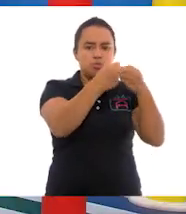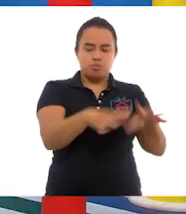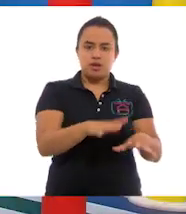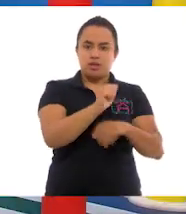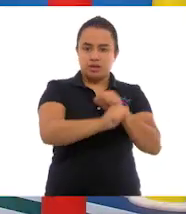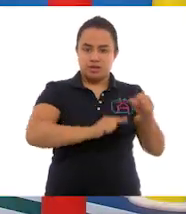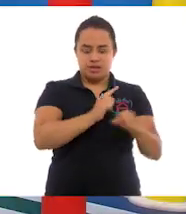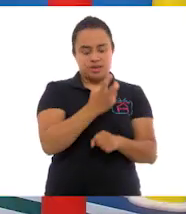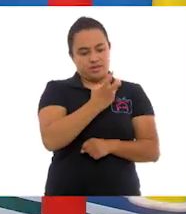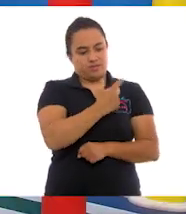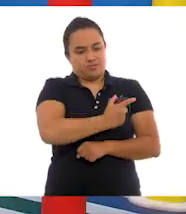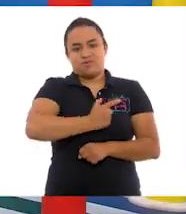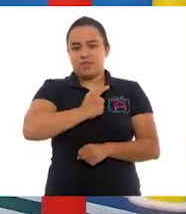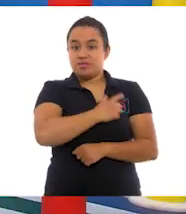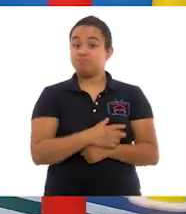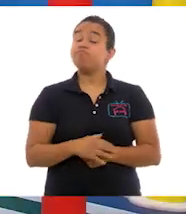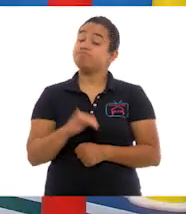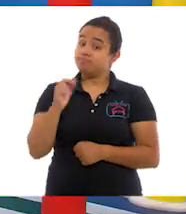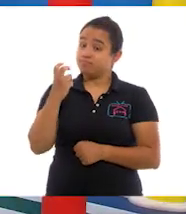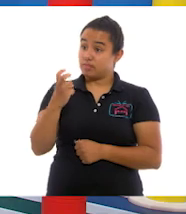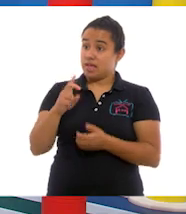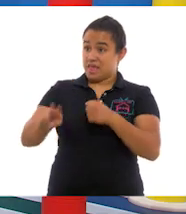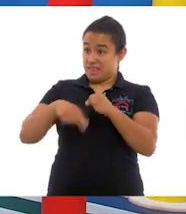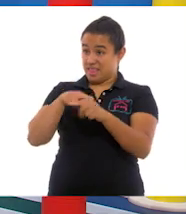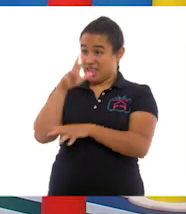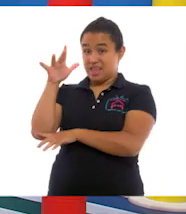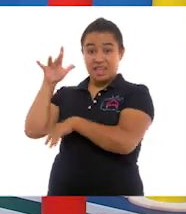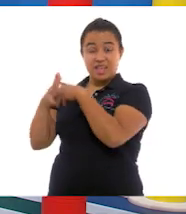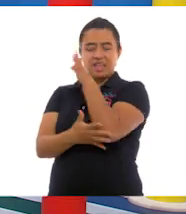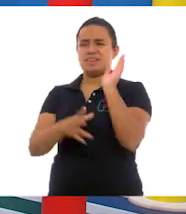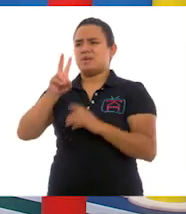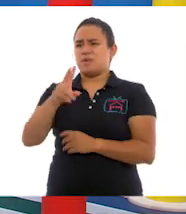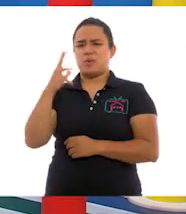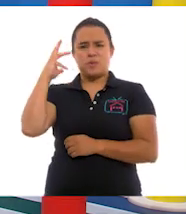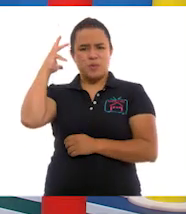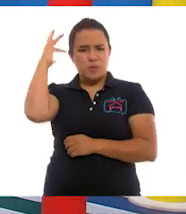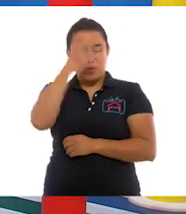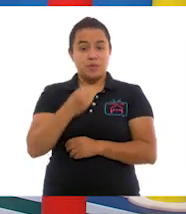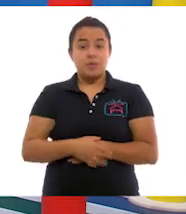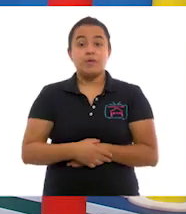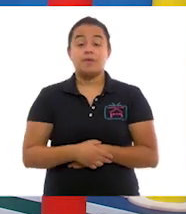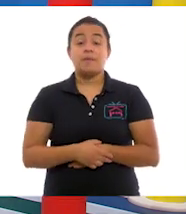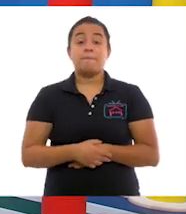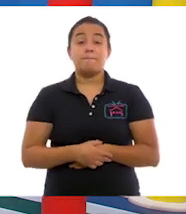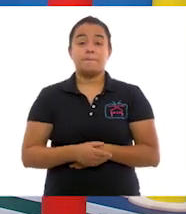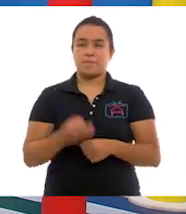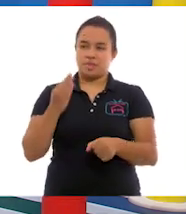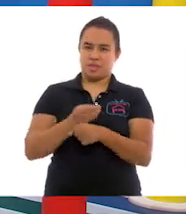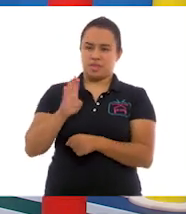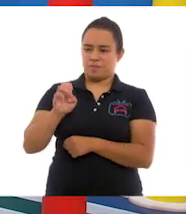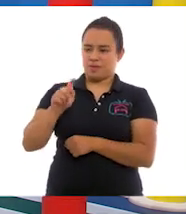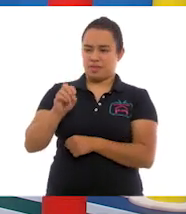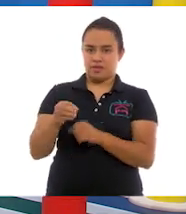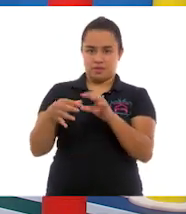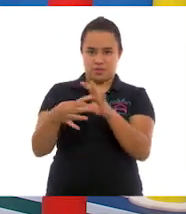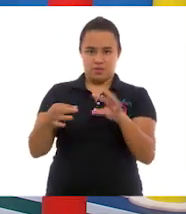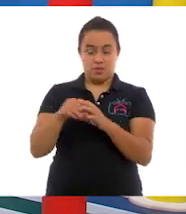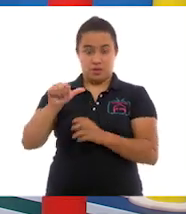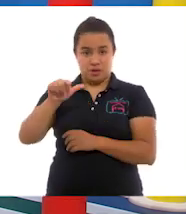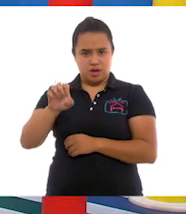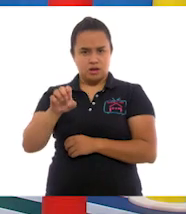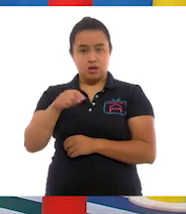Me gusta. Así es. La naturaleza es maravillosa. Y escuchando lo que Benito compartió con Ale,